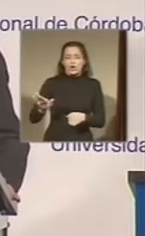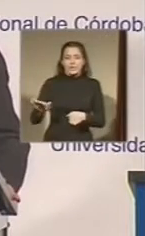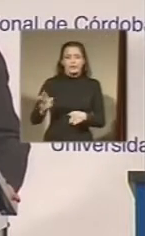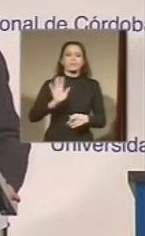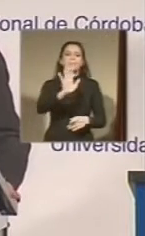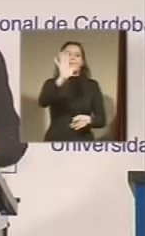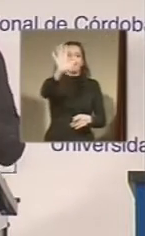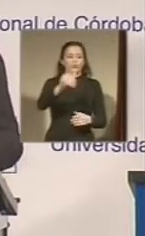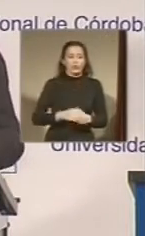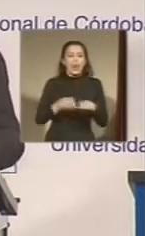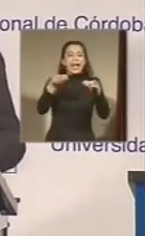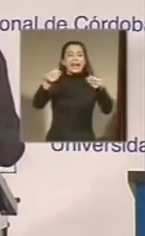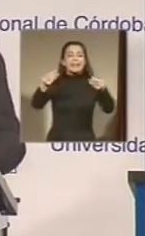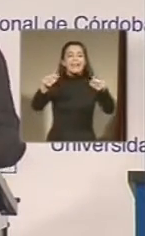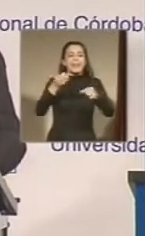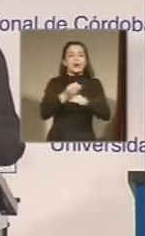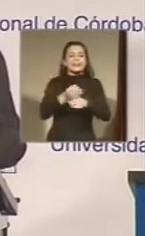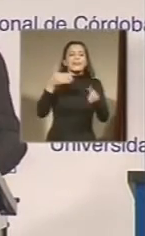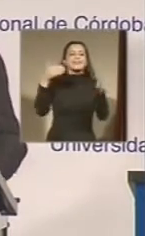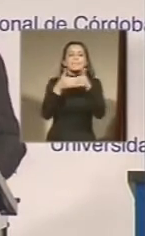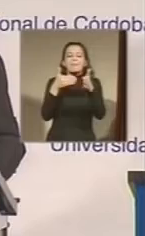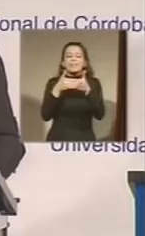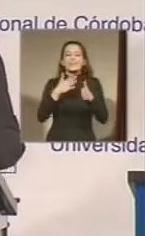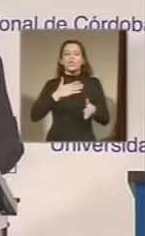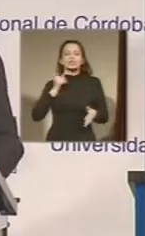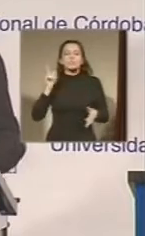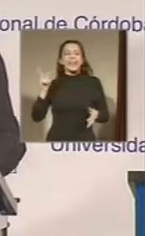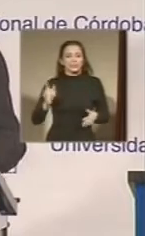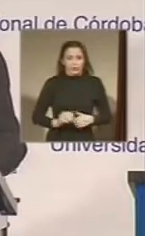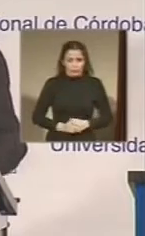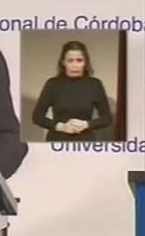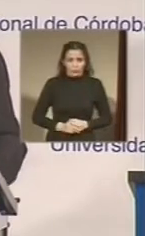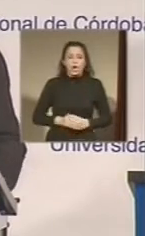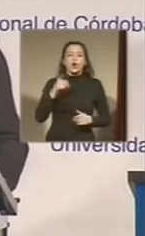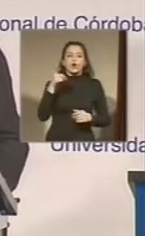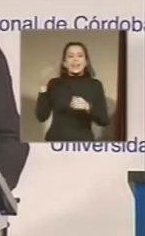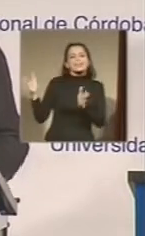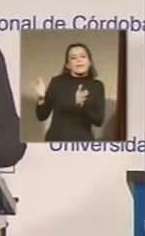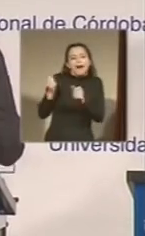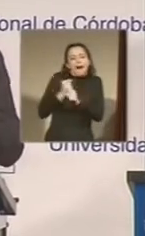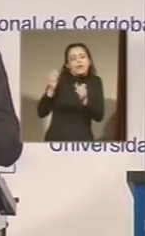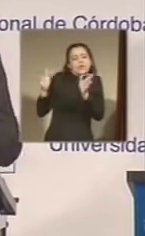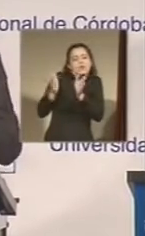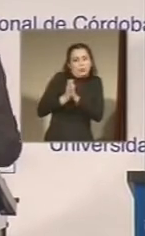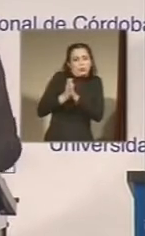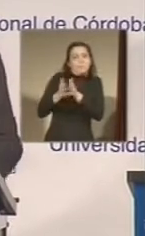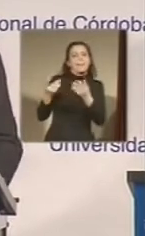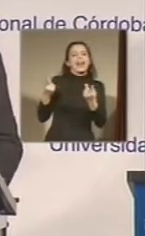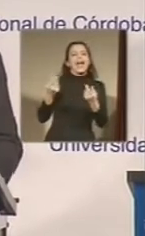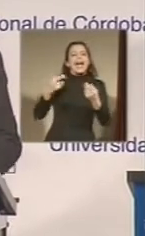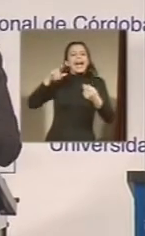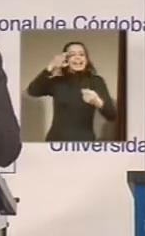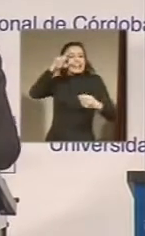maestros. Y con ellos tenemos que reconstruir el sistema educativo de Córdoba. Vamos a crear